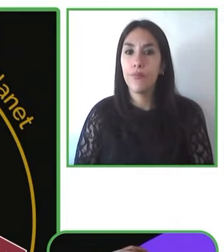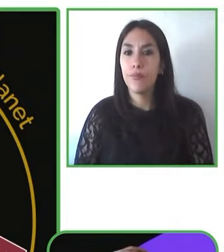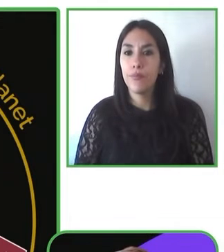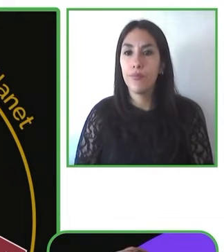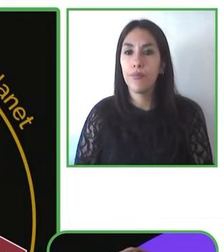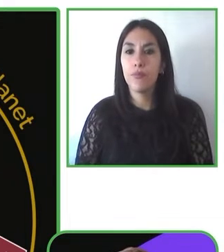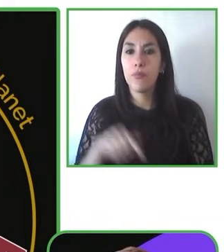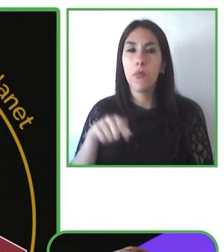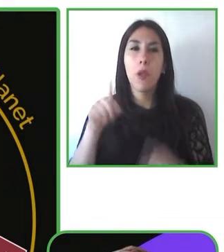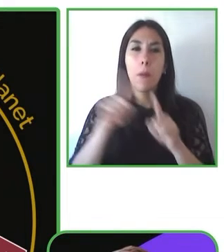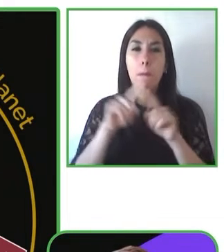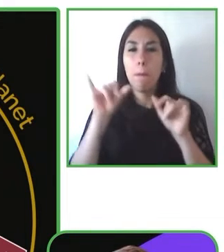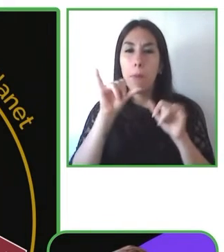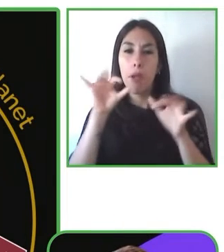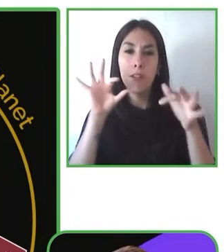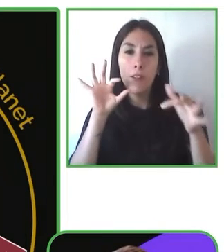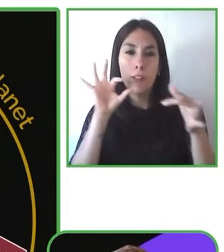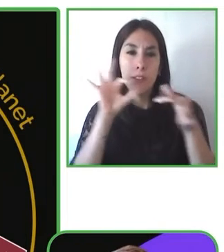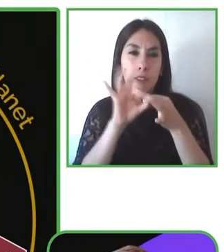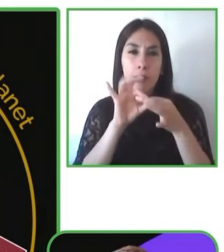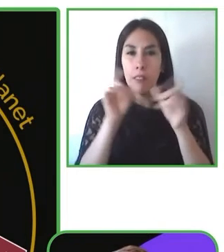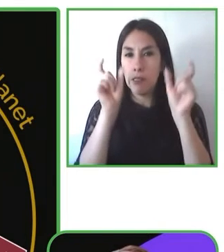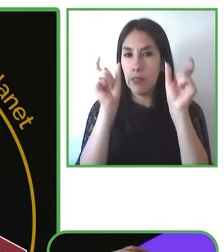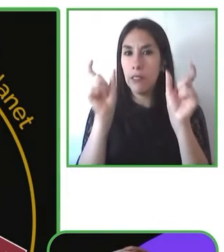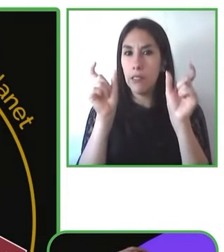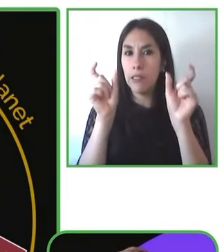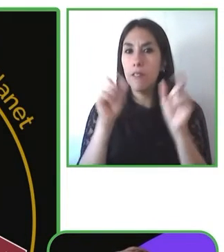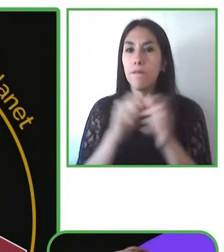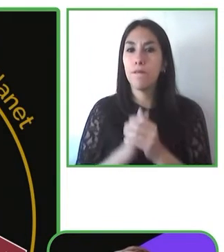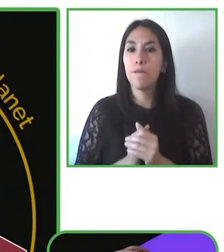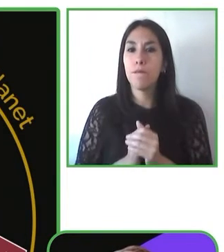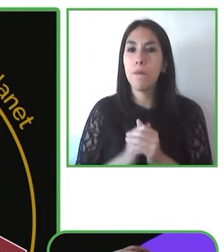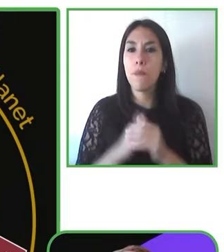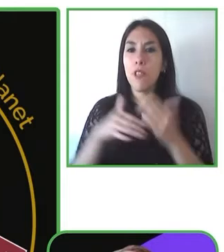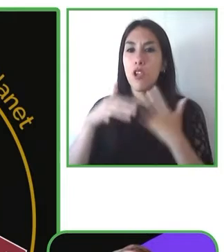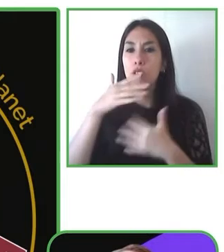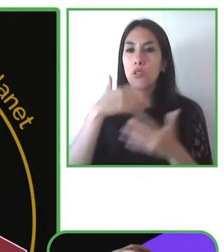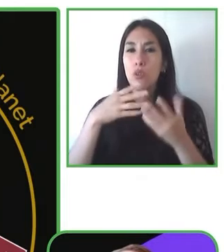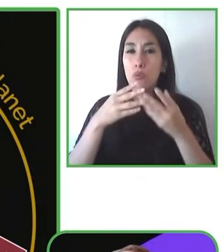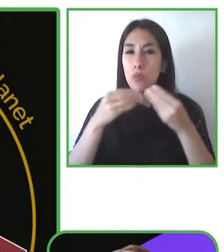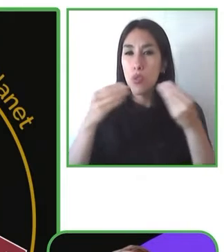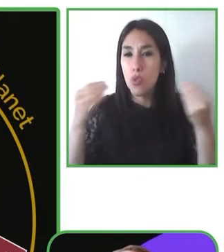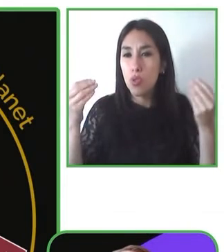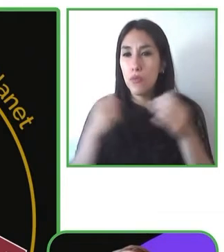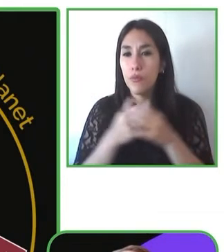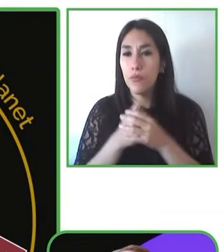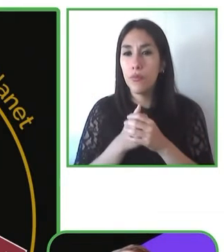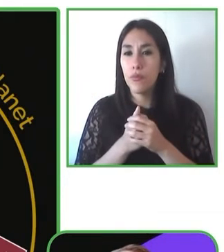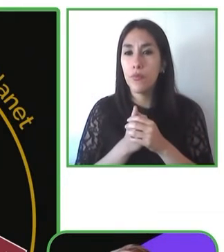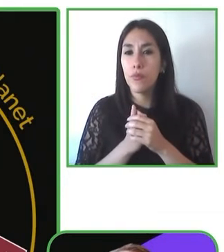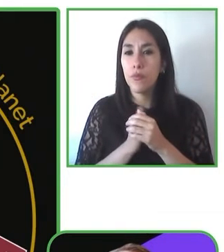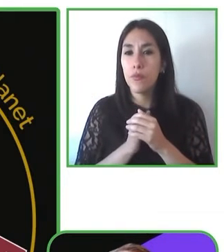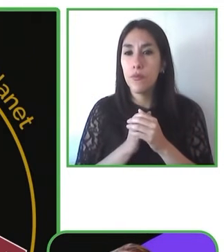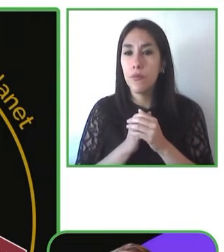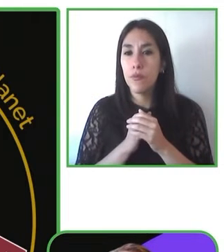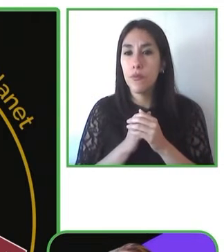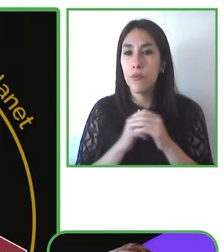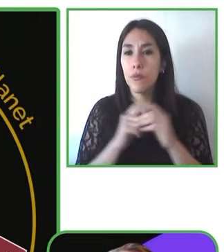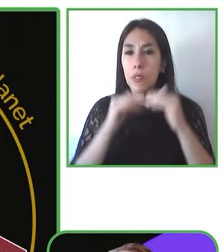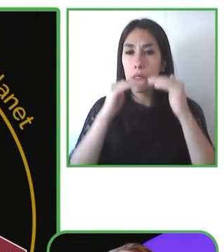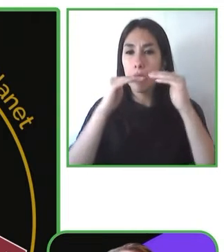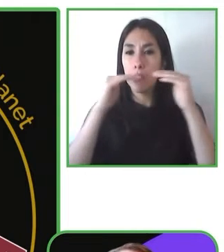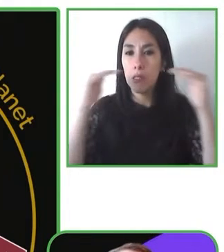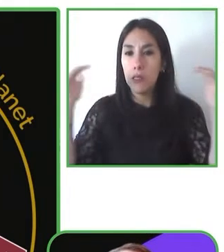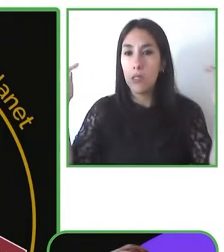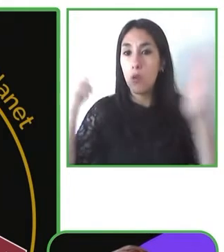Estas son nuestras responsabilidades. Alineamos programas acerca del propósito, las personas con la accesibilidad y la